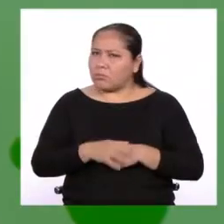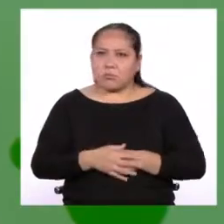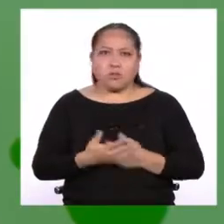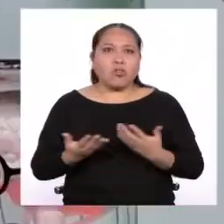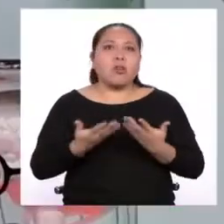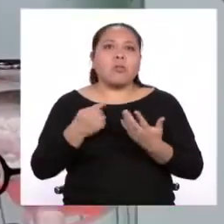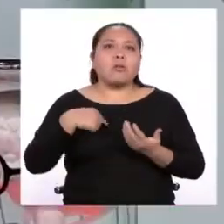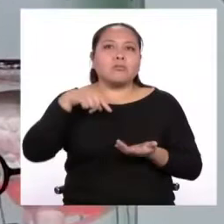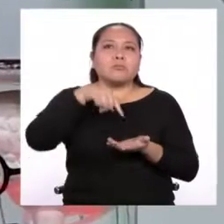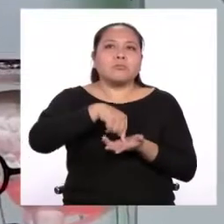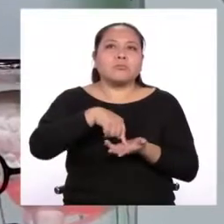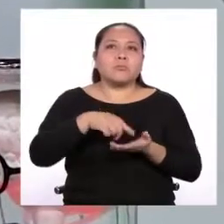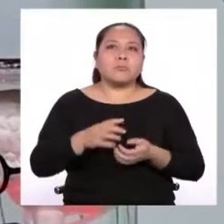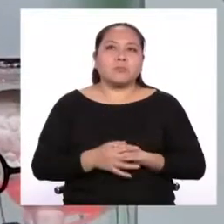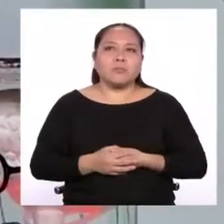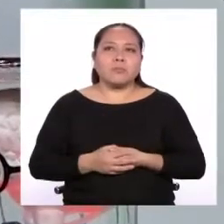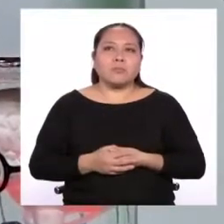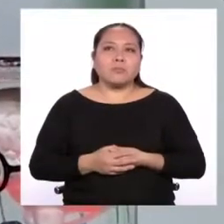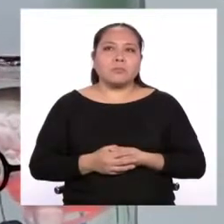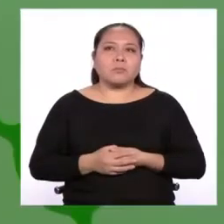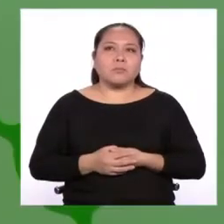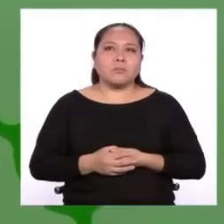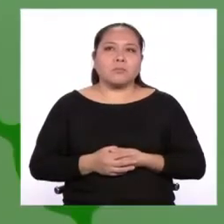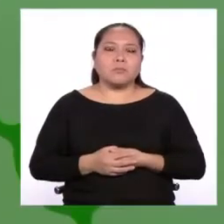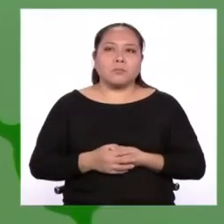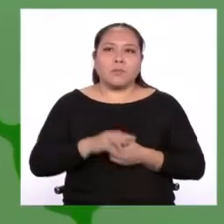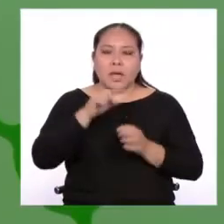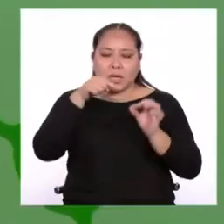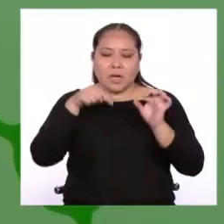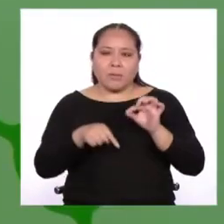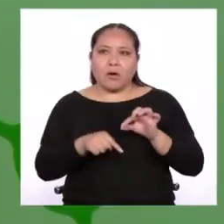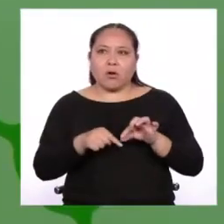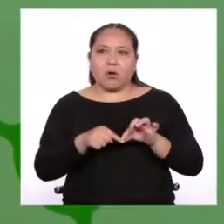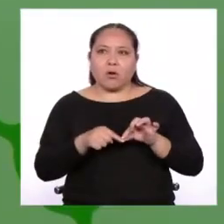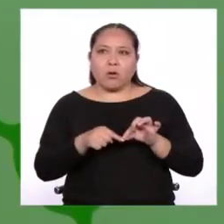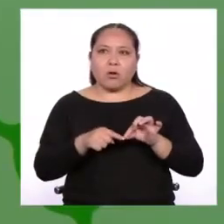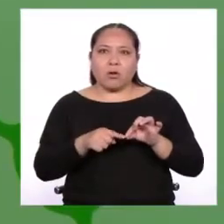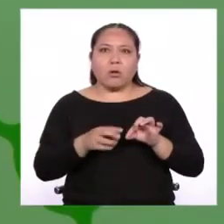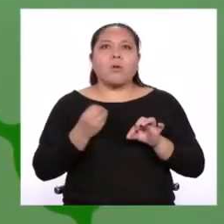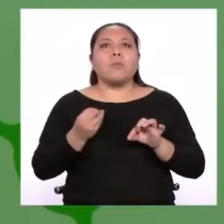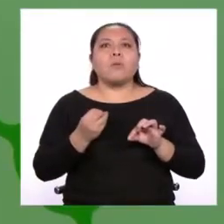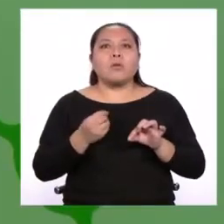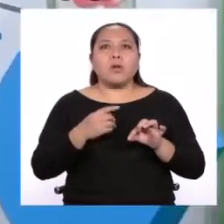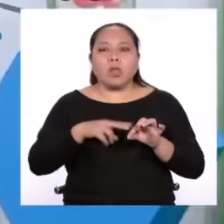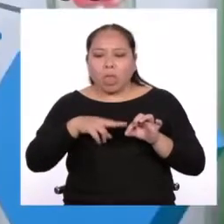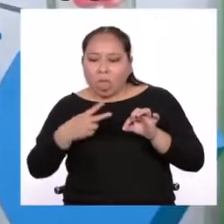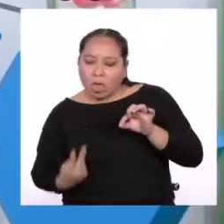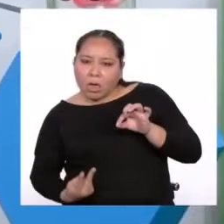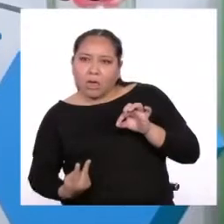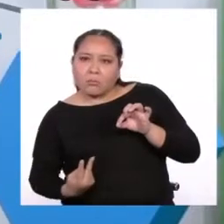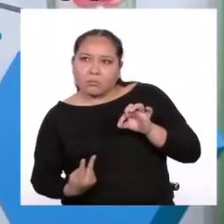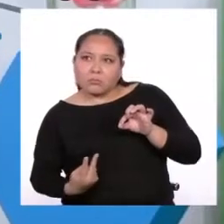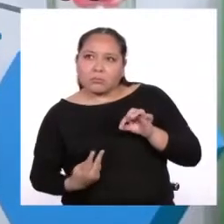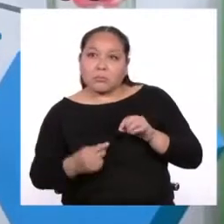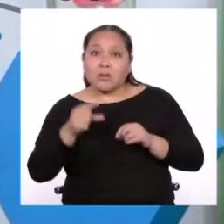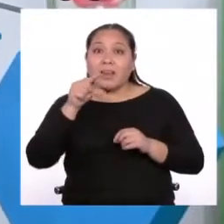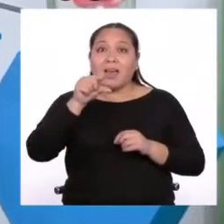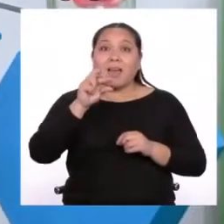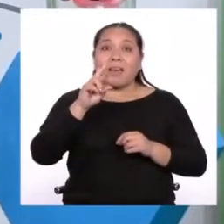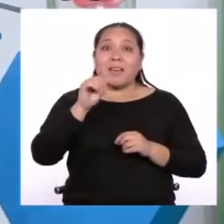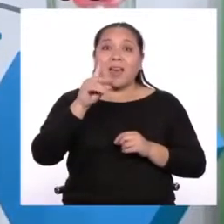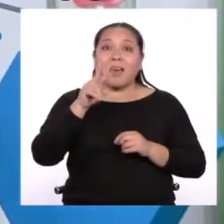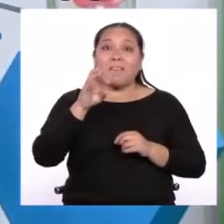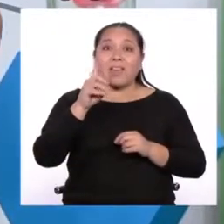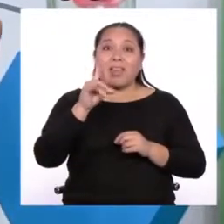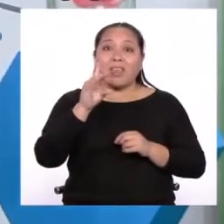nosotros? Nosotros estamos aquí abajo. ¿Abajo? ¿Y por qué no nos caemos? La gravedad es el